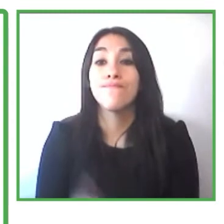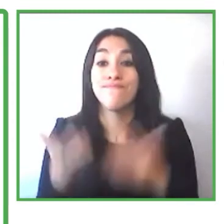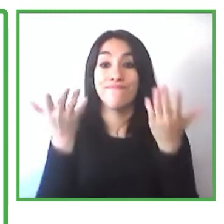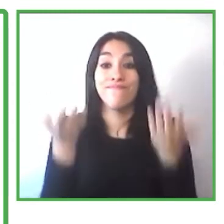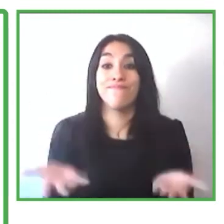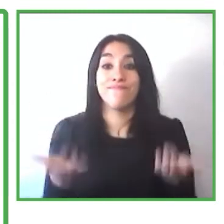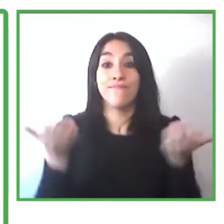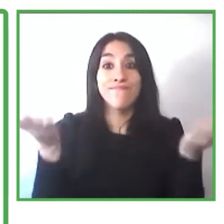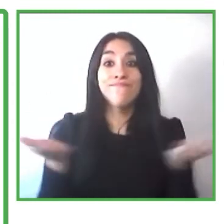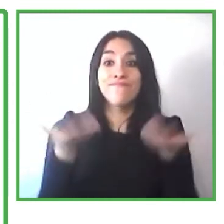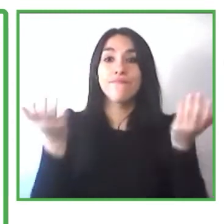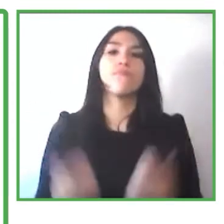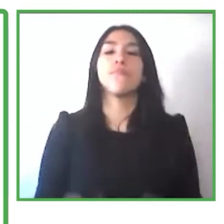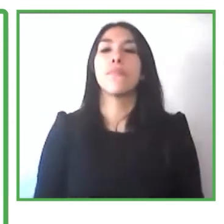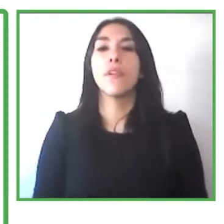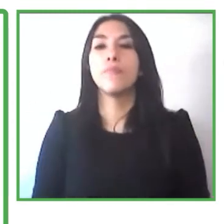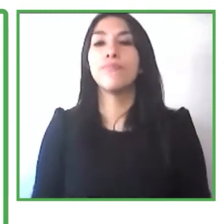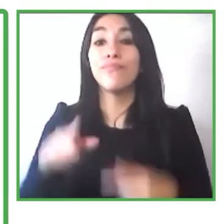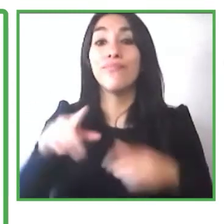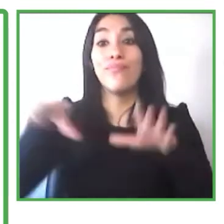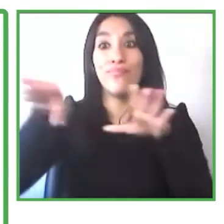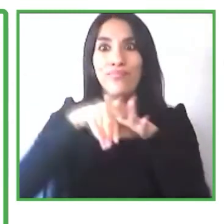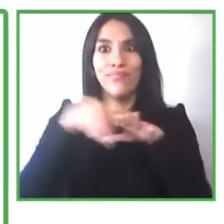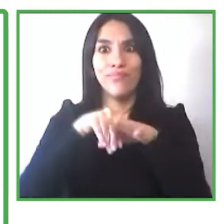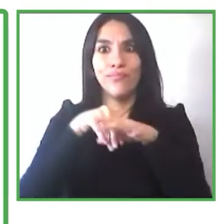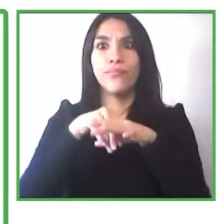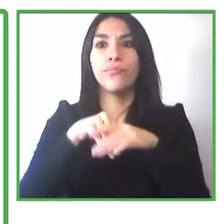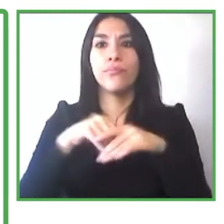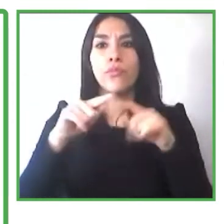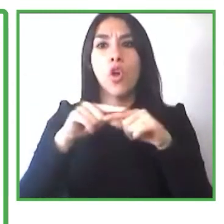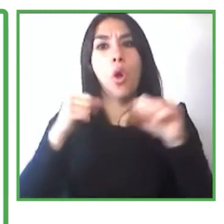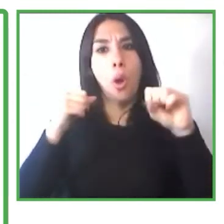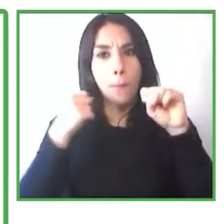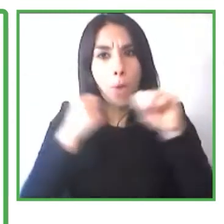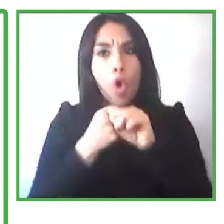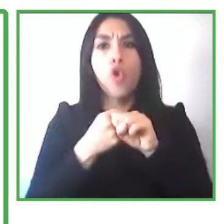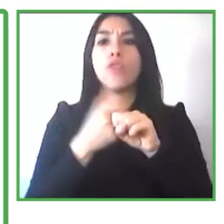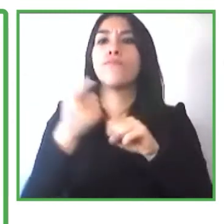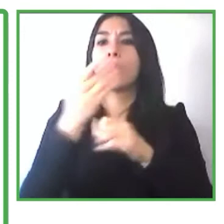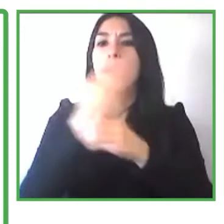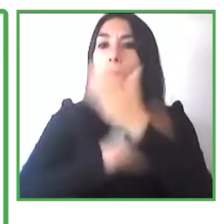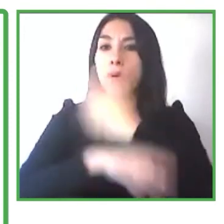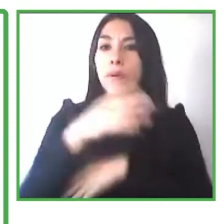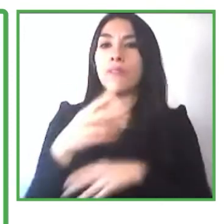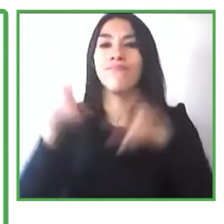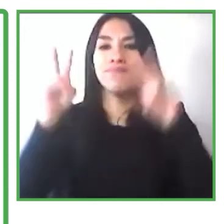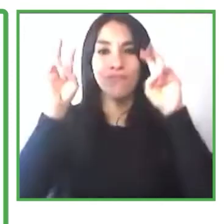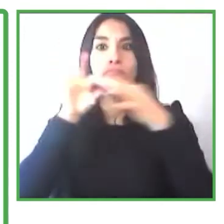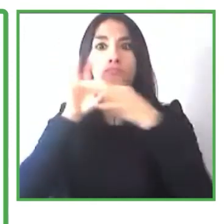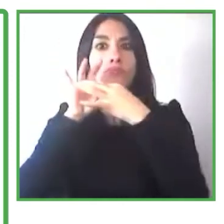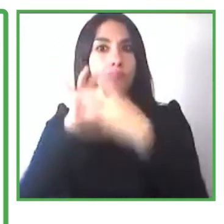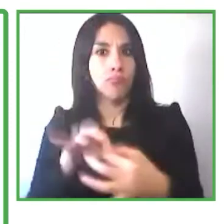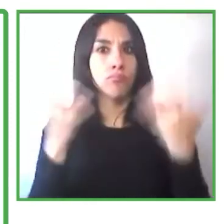inclusión y trabajo en discapacidad sobre la generación de conocimiento de última generación nosotros entregamos